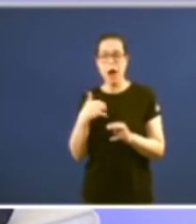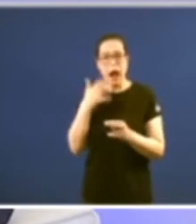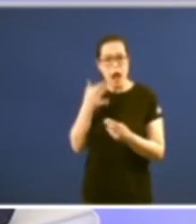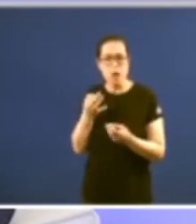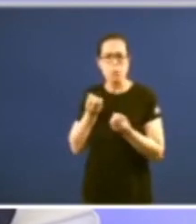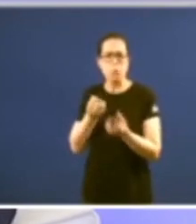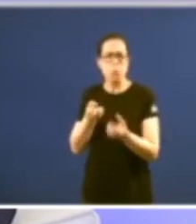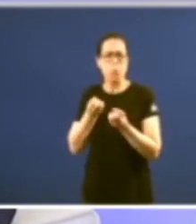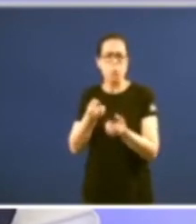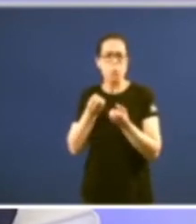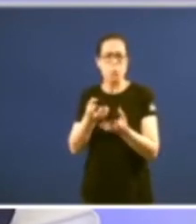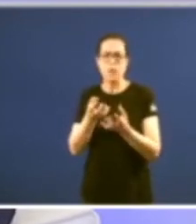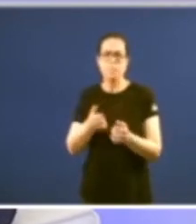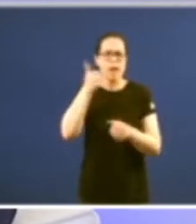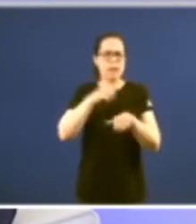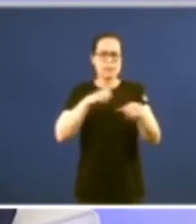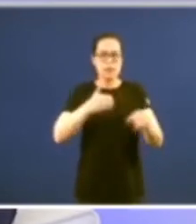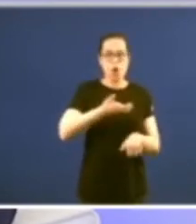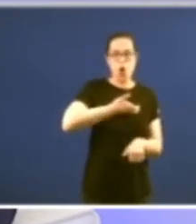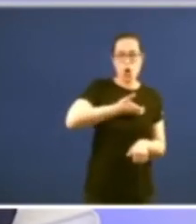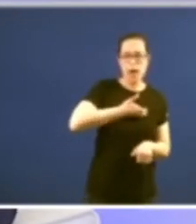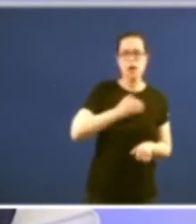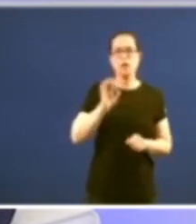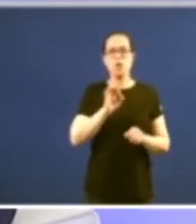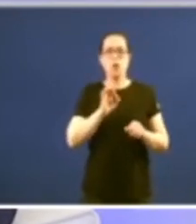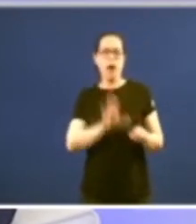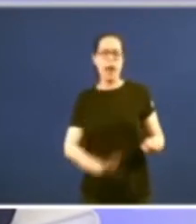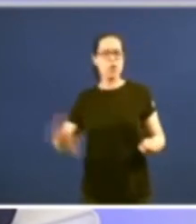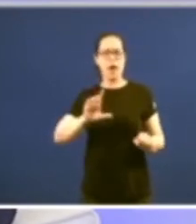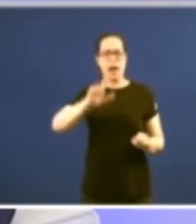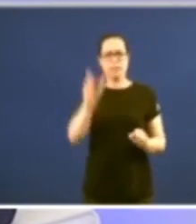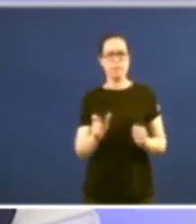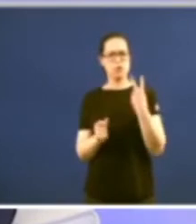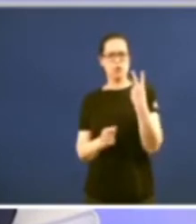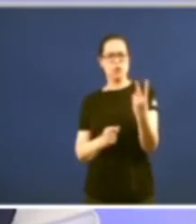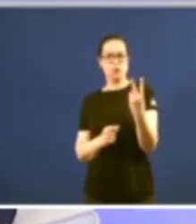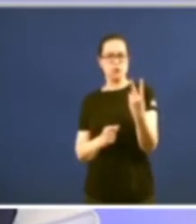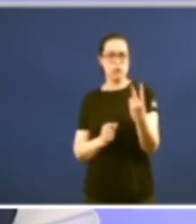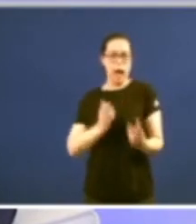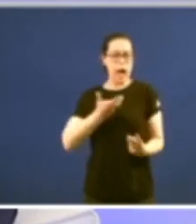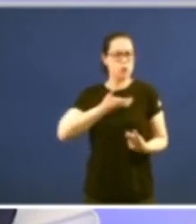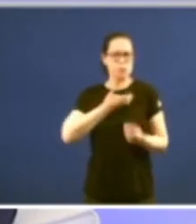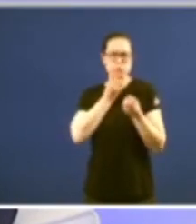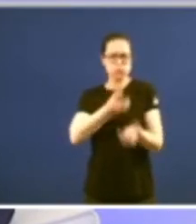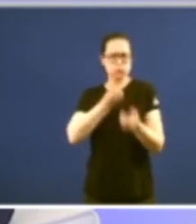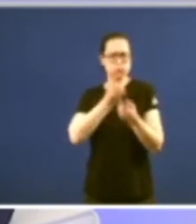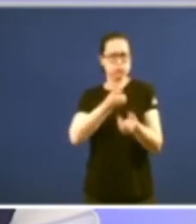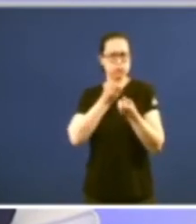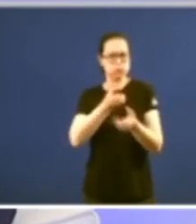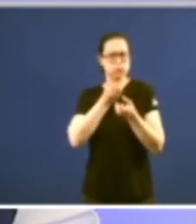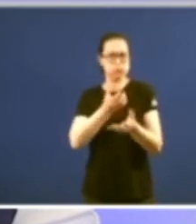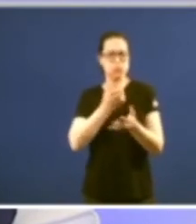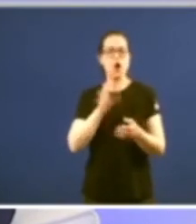italiana é información nacional e local os que suministran información son os grandes asentamentos e as grandes